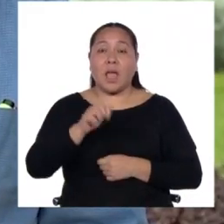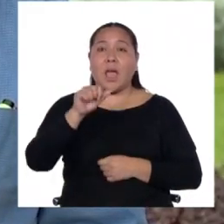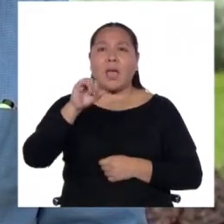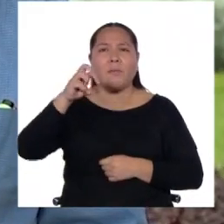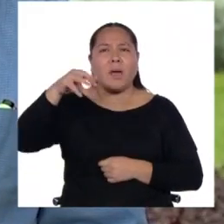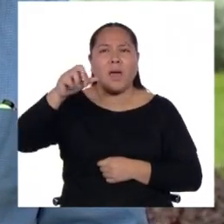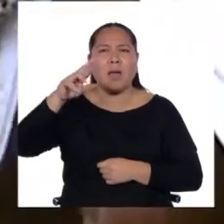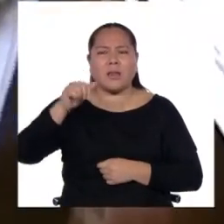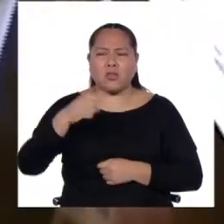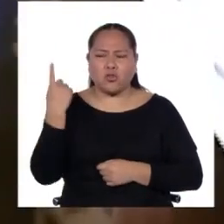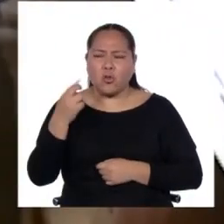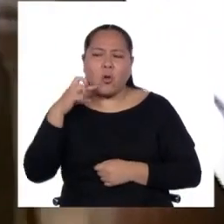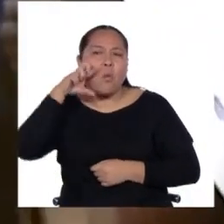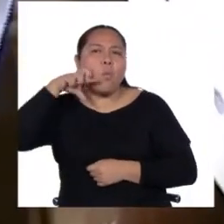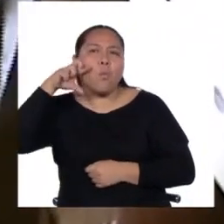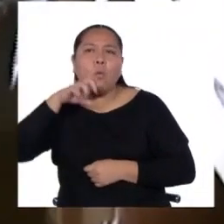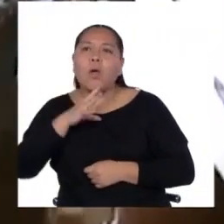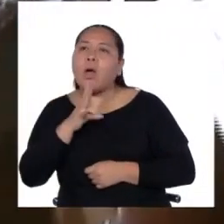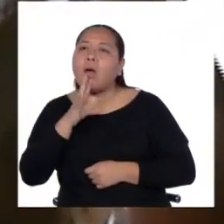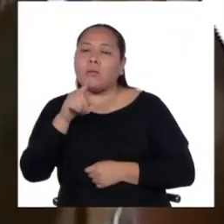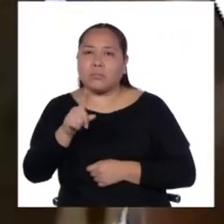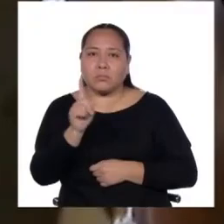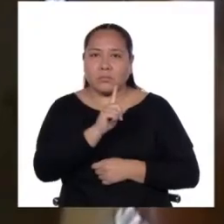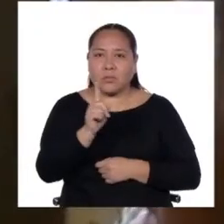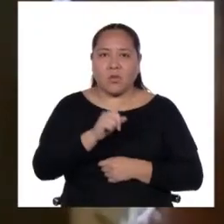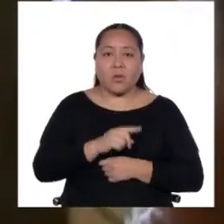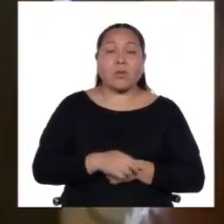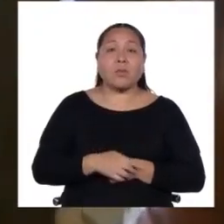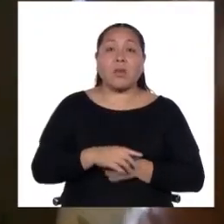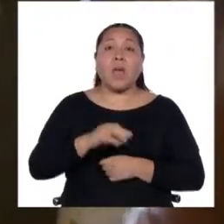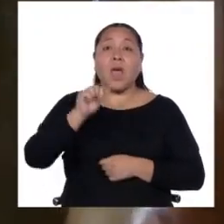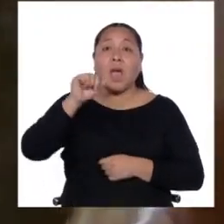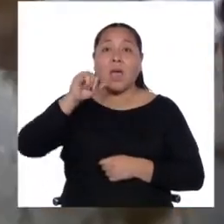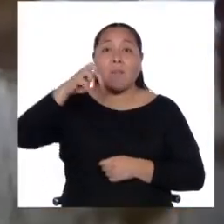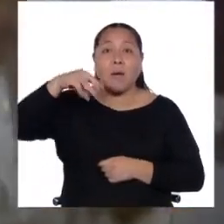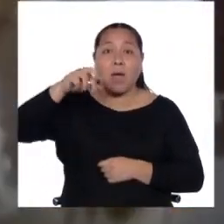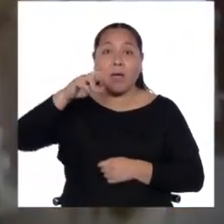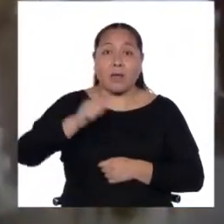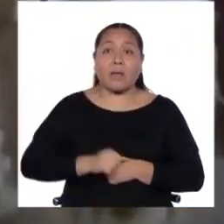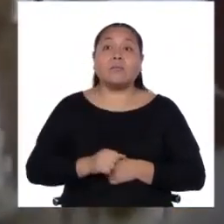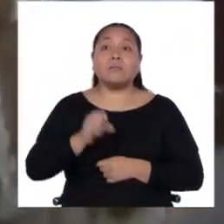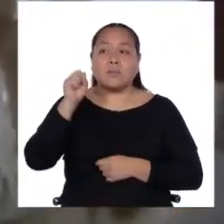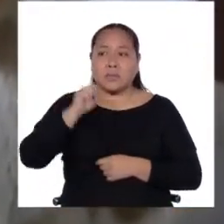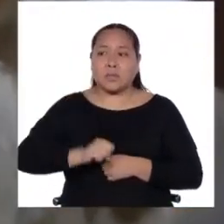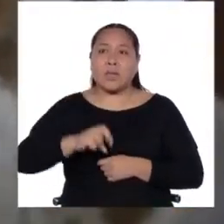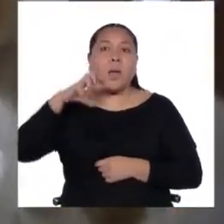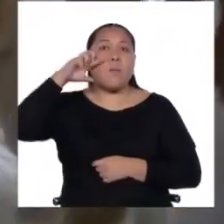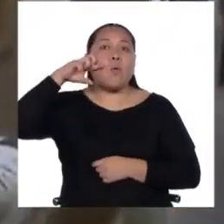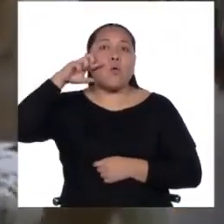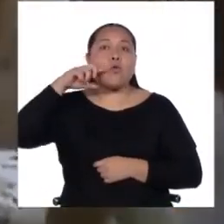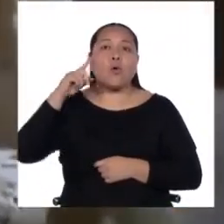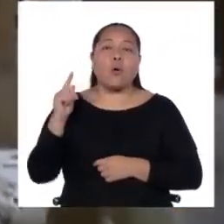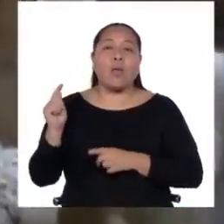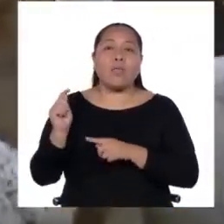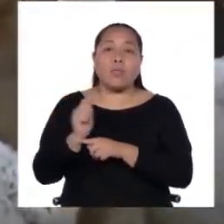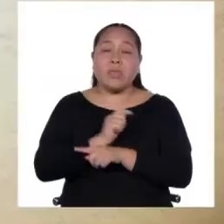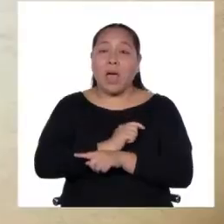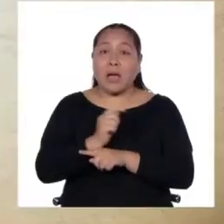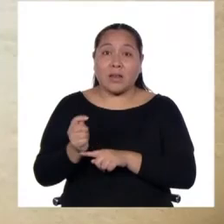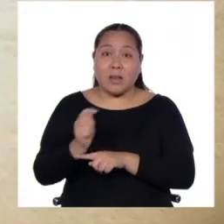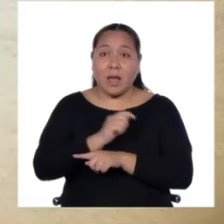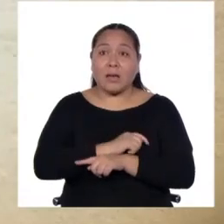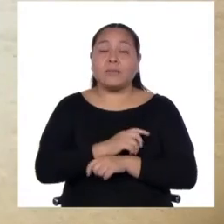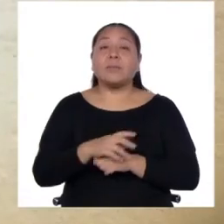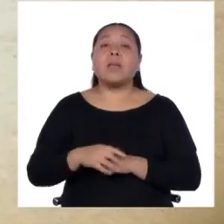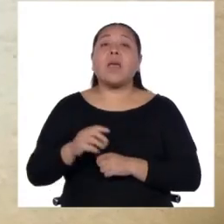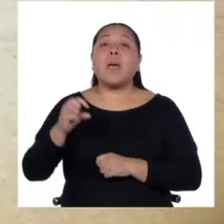en Puno, no es cierto tanto eso. En la aymara se habla en Puno, obviamente fuerte, se habla en Tacna, en Moquegua,